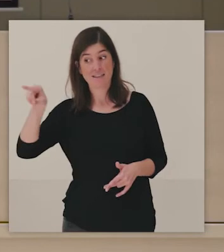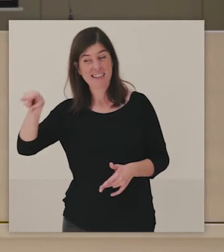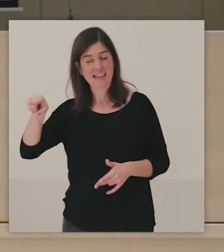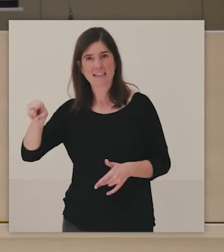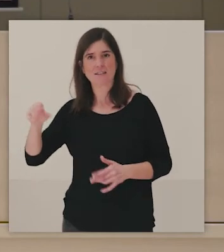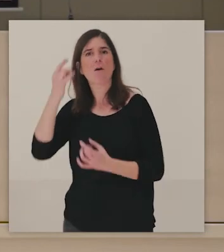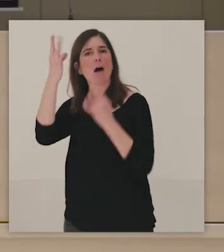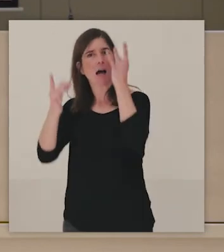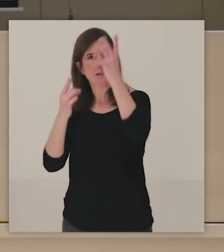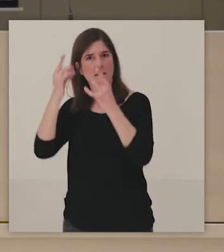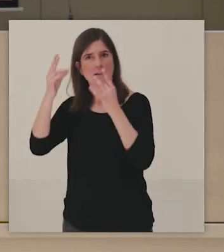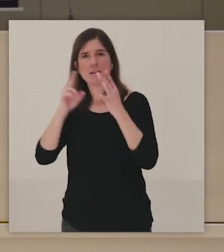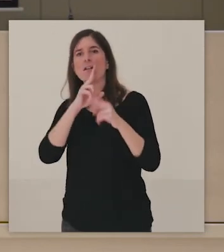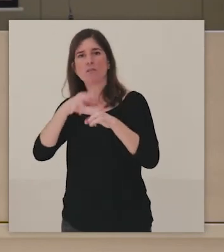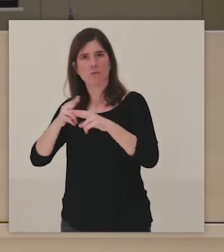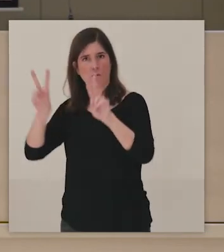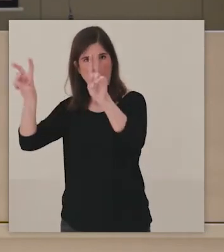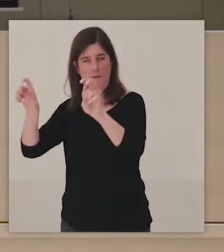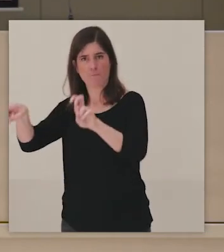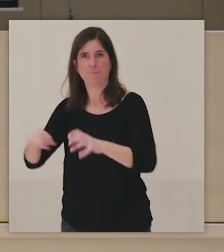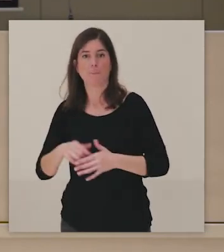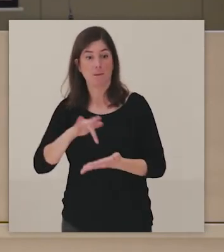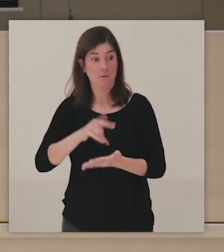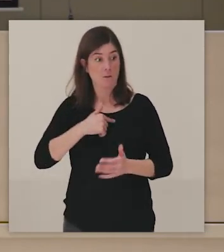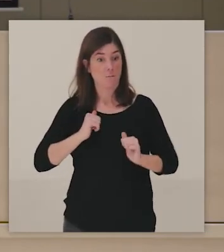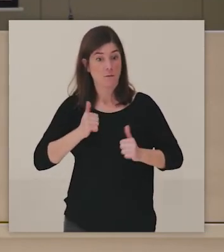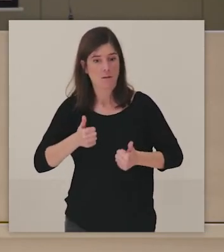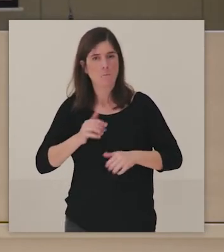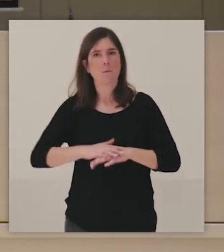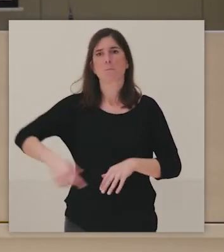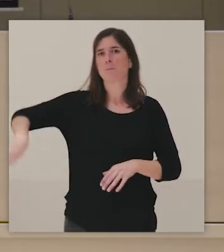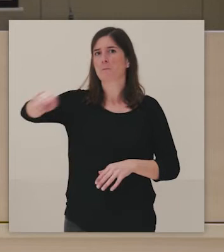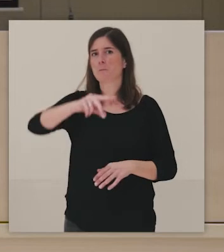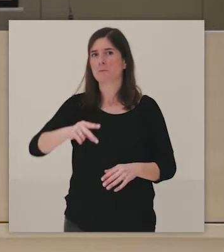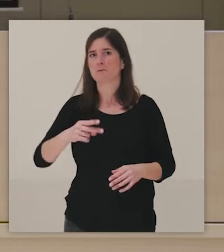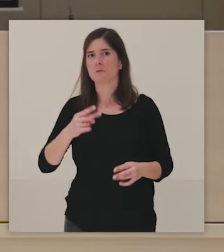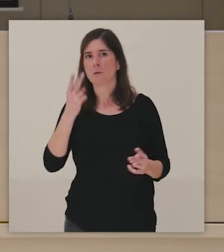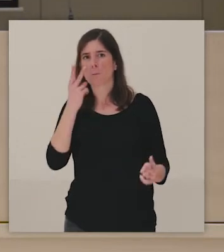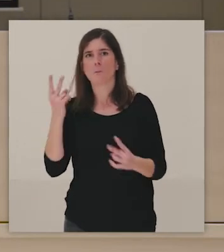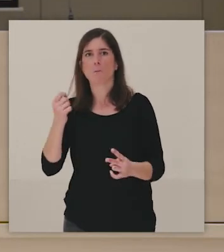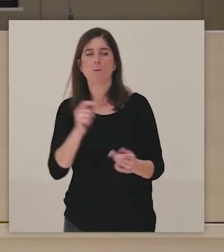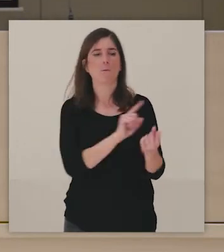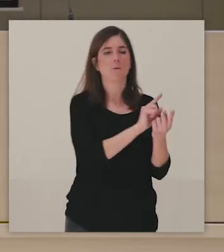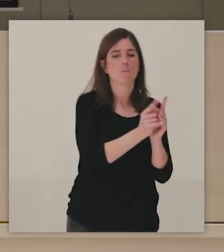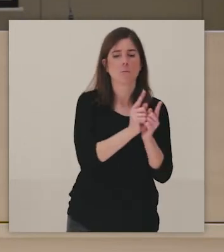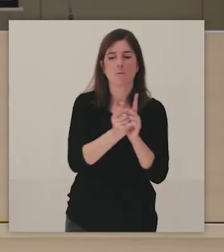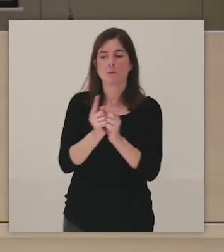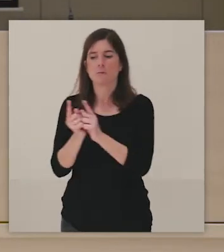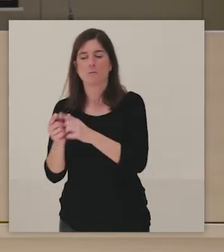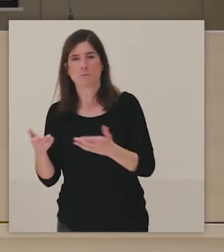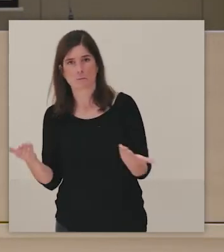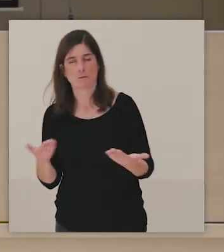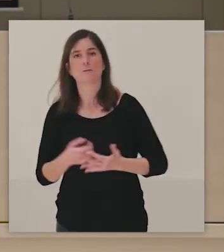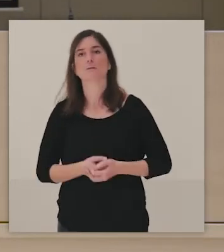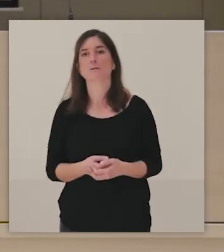que tenemos en marcha. Veréis cuando yo llegue para que veáis un poco también los cambios